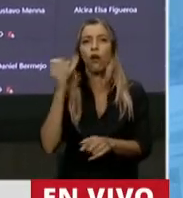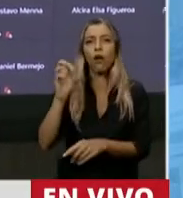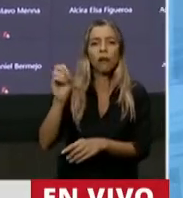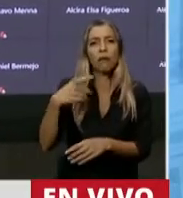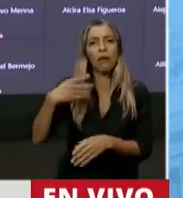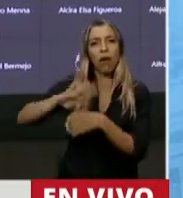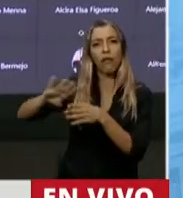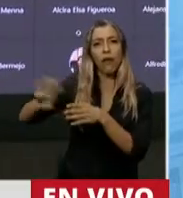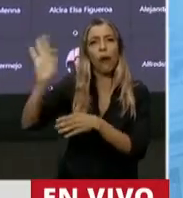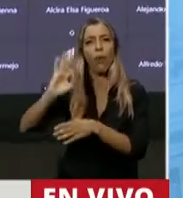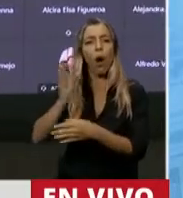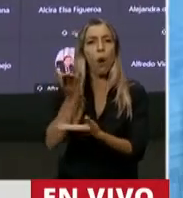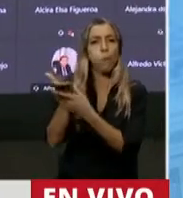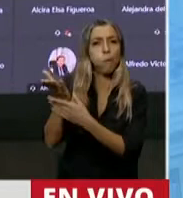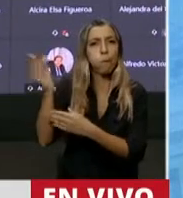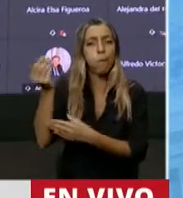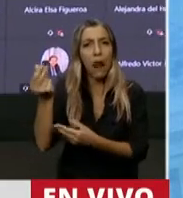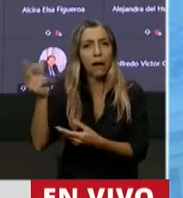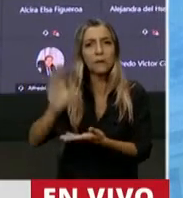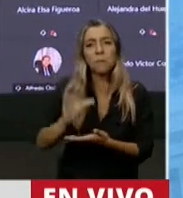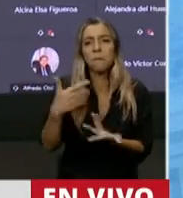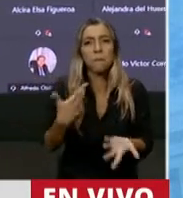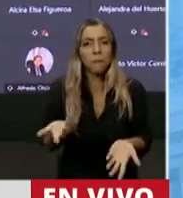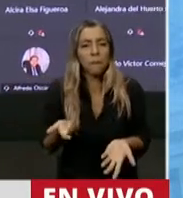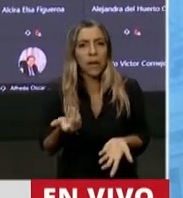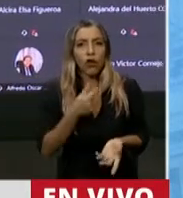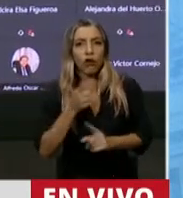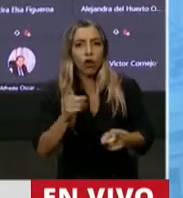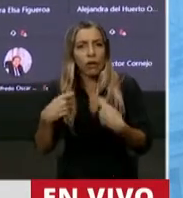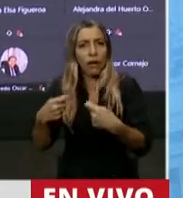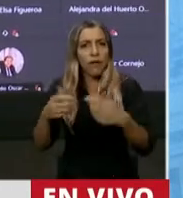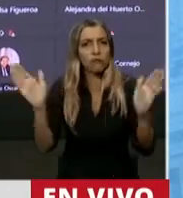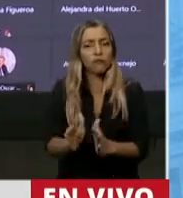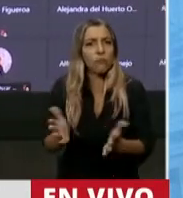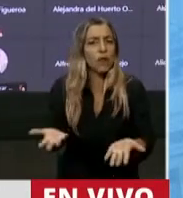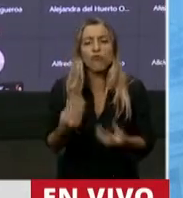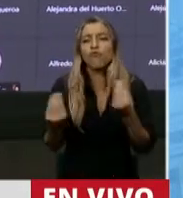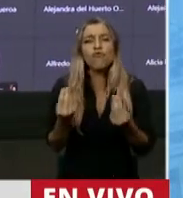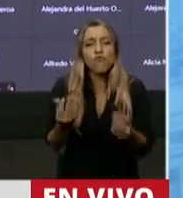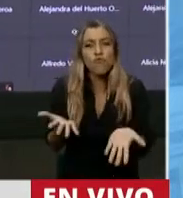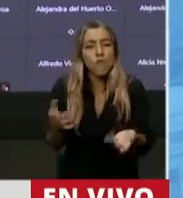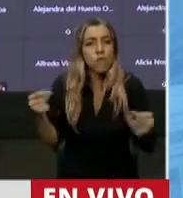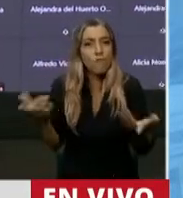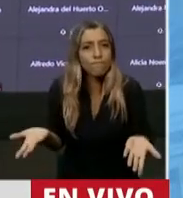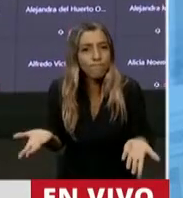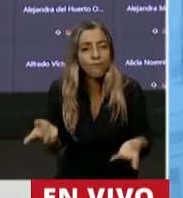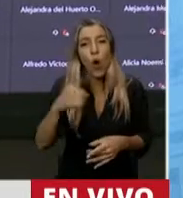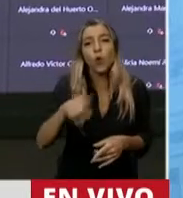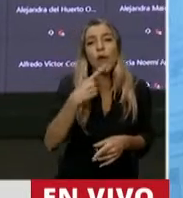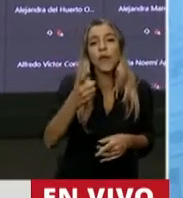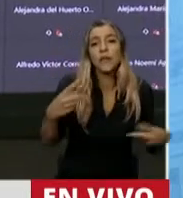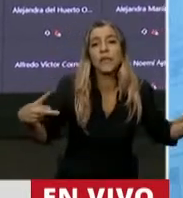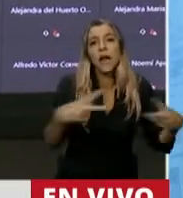endeudamiento y no se quiere bajar el déficit fiscal. Se le llama no ajuste cuando hay que subir impuestos.